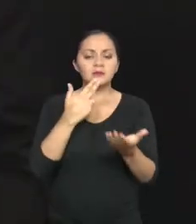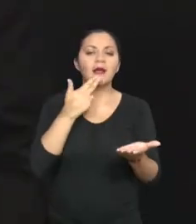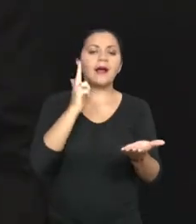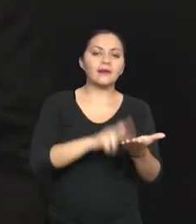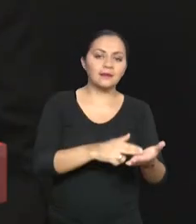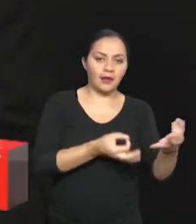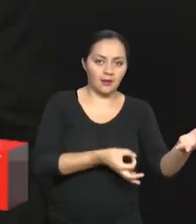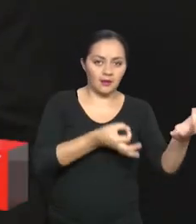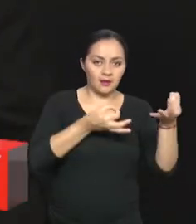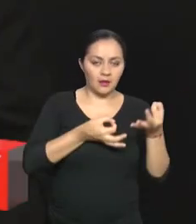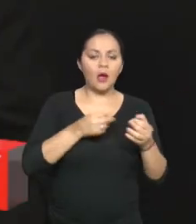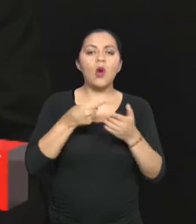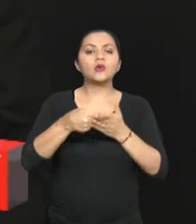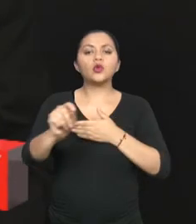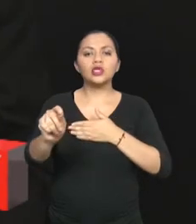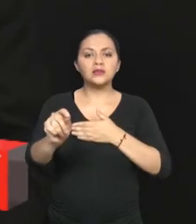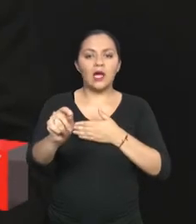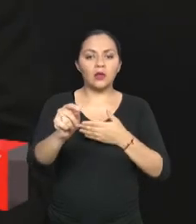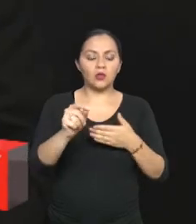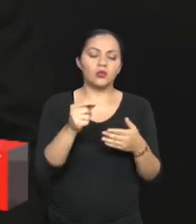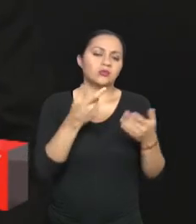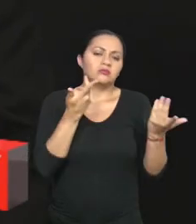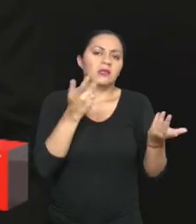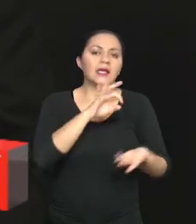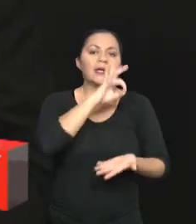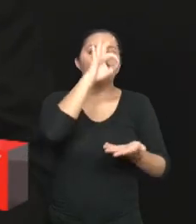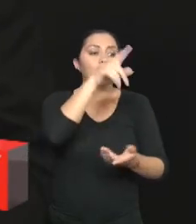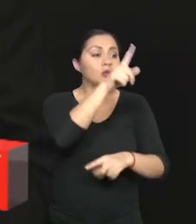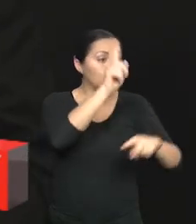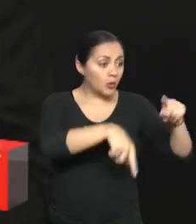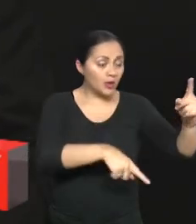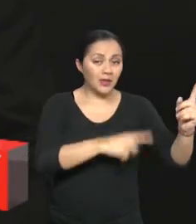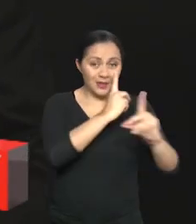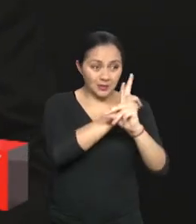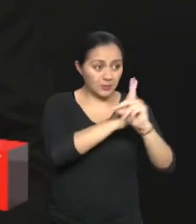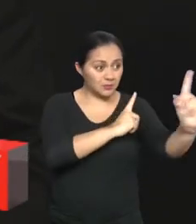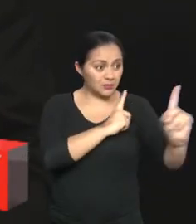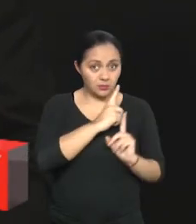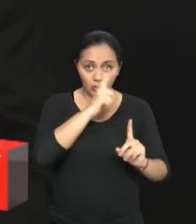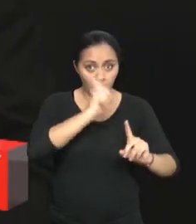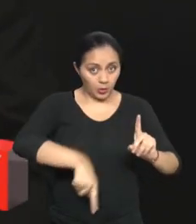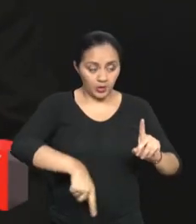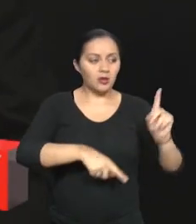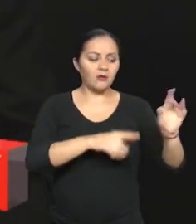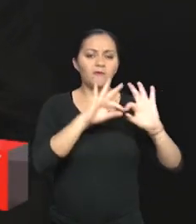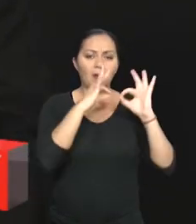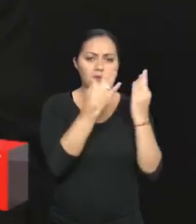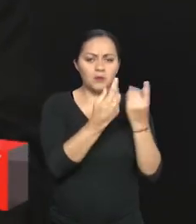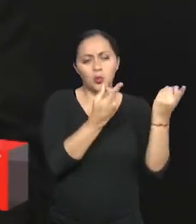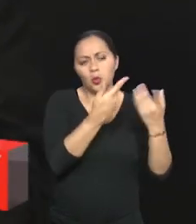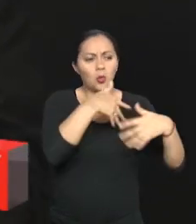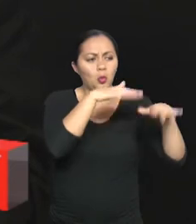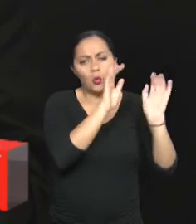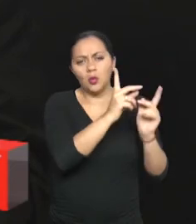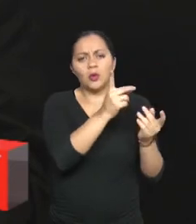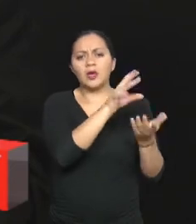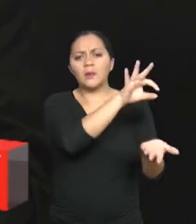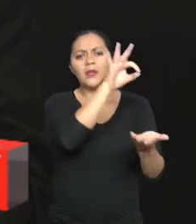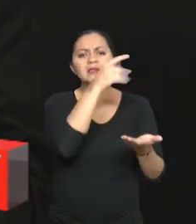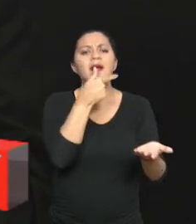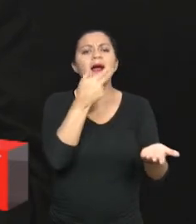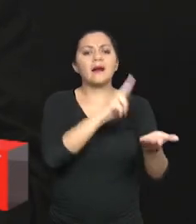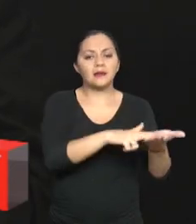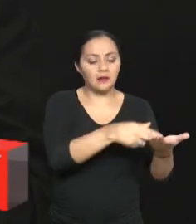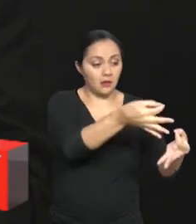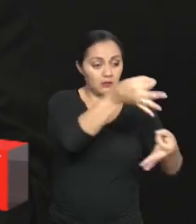puede entregar, en este caso, un representante por la persona interesada. Pueden hacerlos también en otro distrito. Es decir, nos